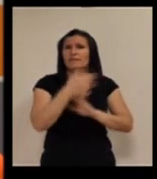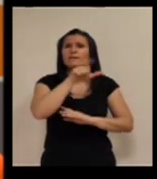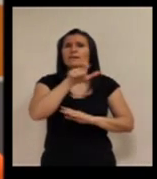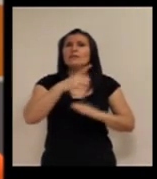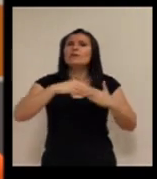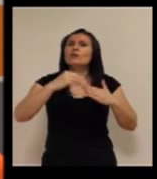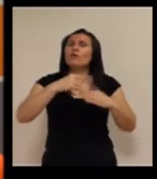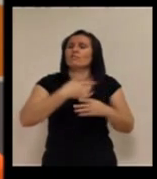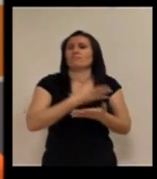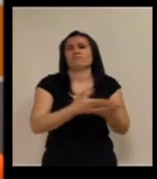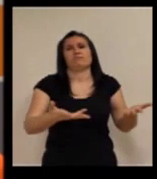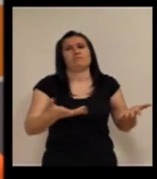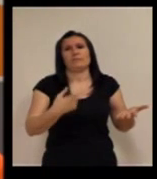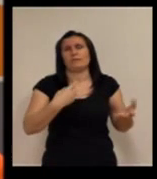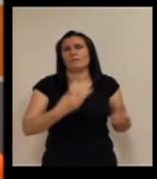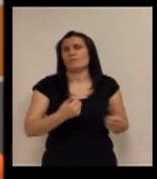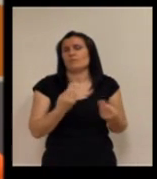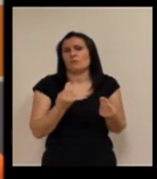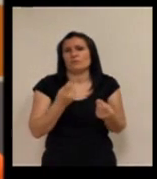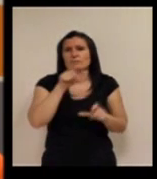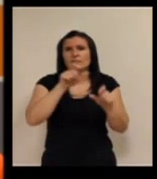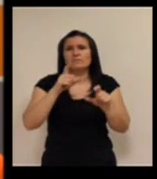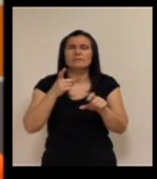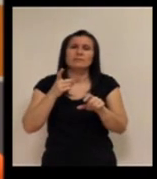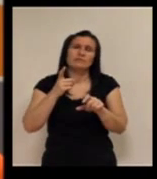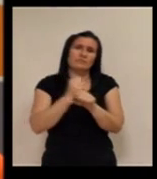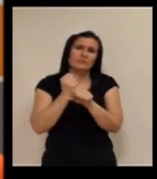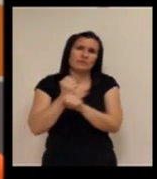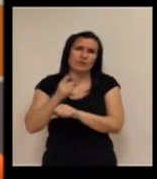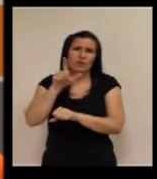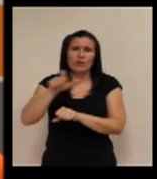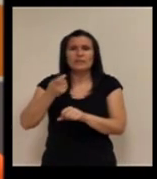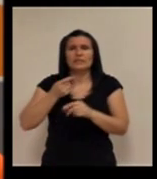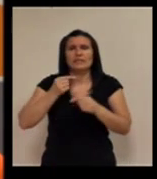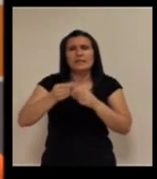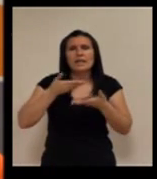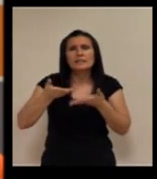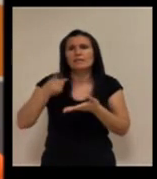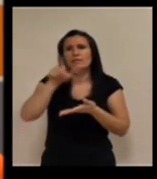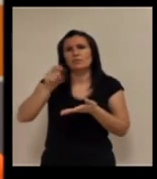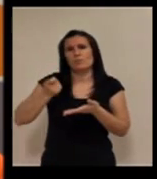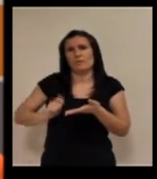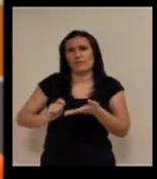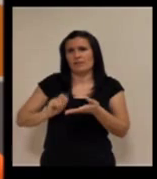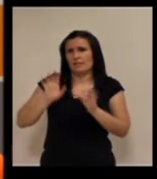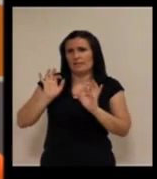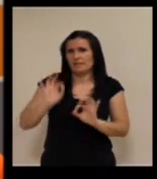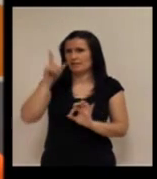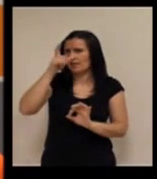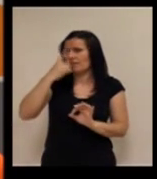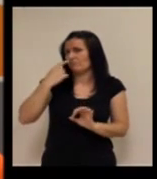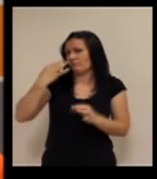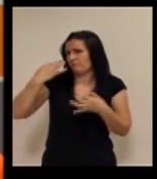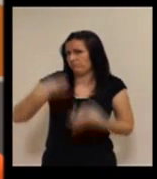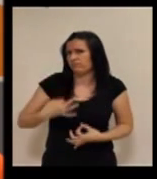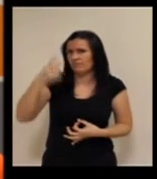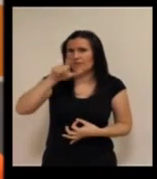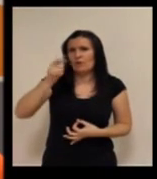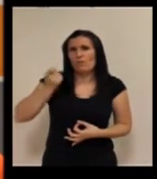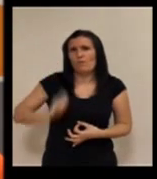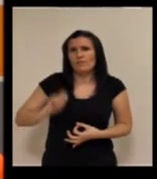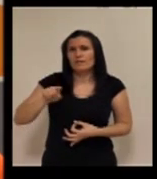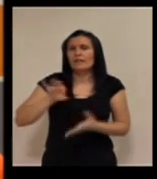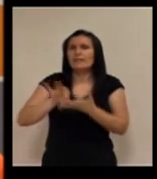por lo cual ellos son personas que confían muchísimo en el personal que son profesionales o sea realmente yo sí puedo decir que son auténticos